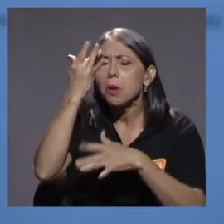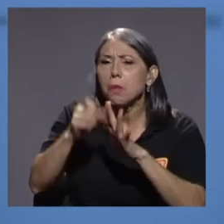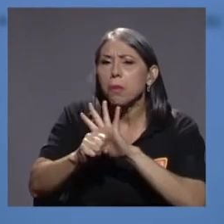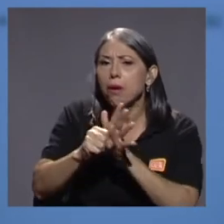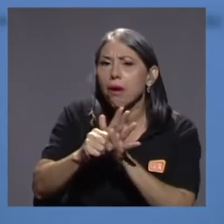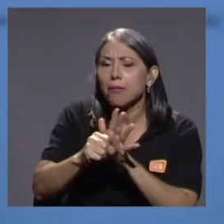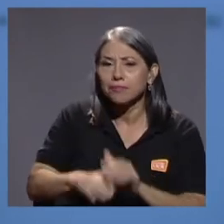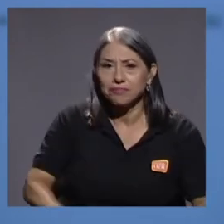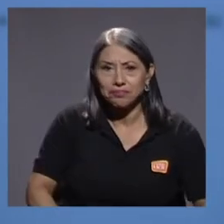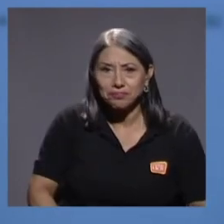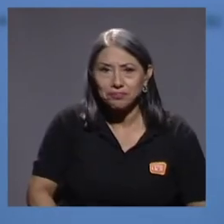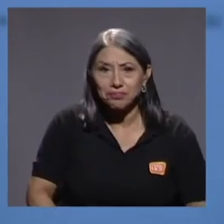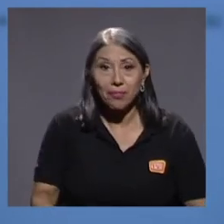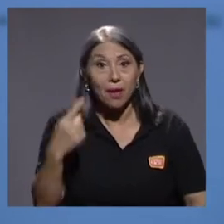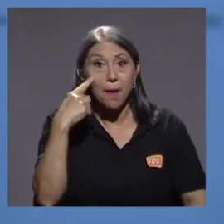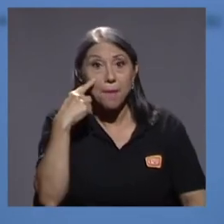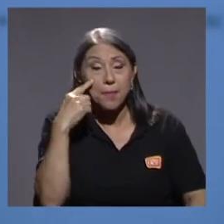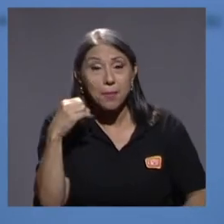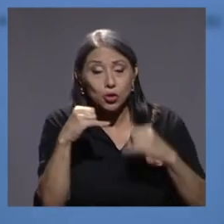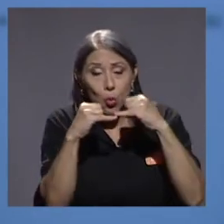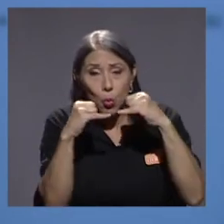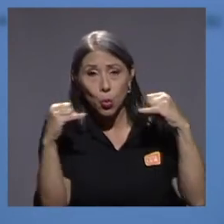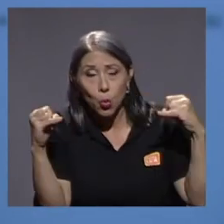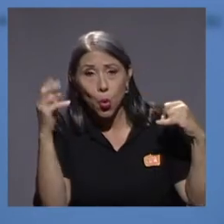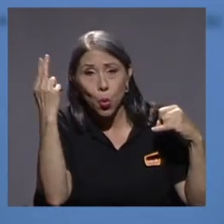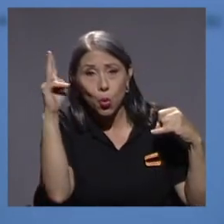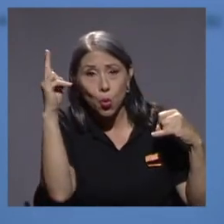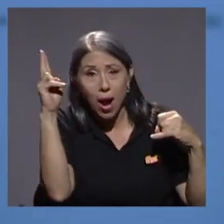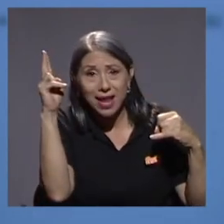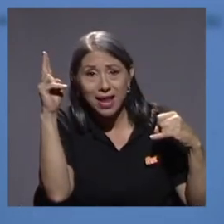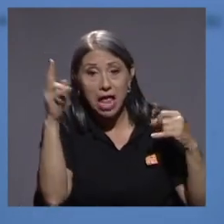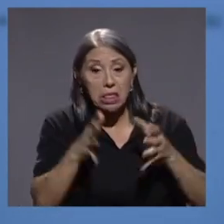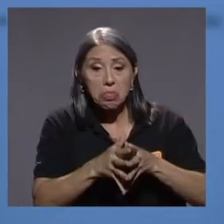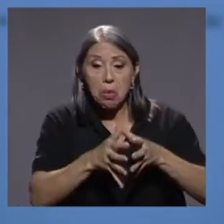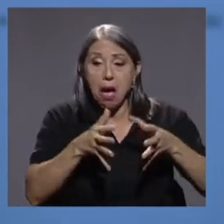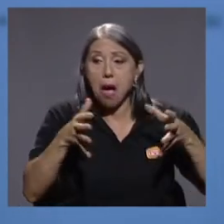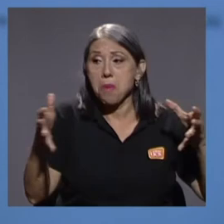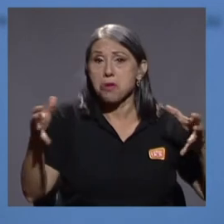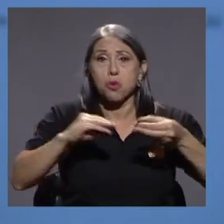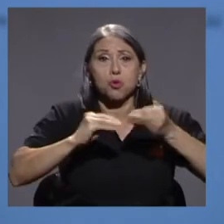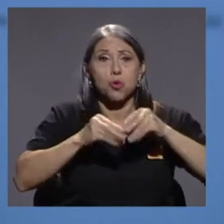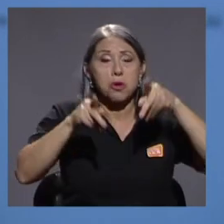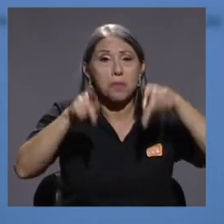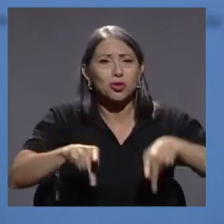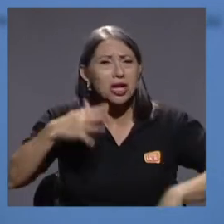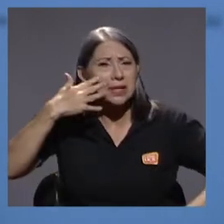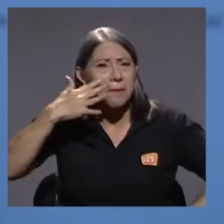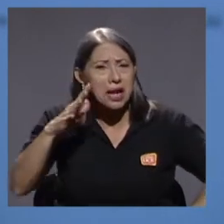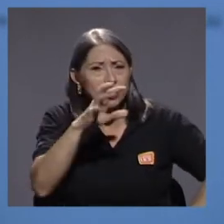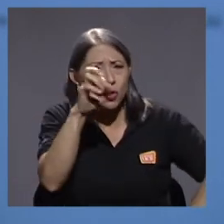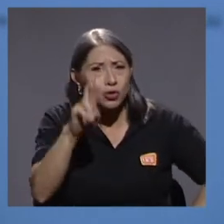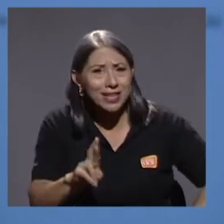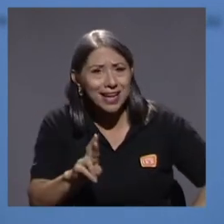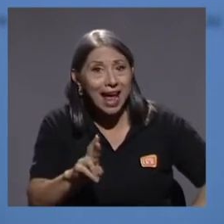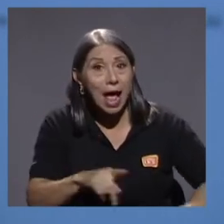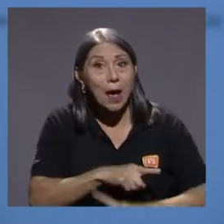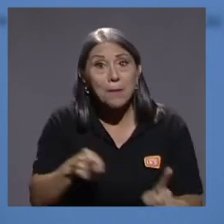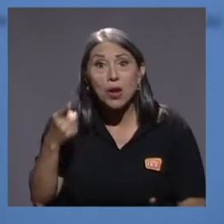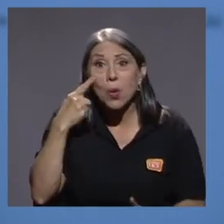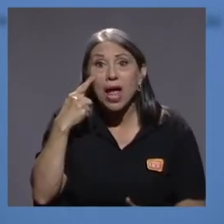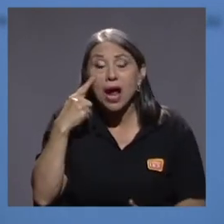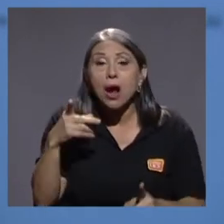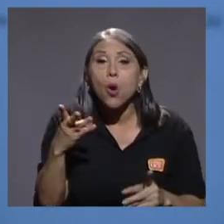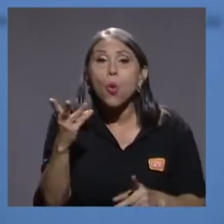La línea de Uruguay, Uruguay es un país que en extensión y en población se parece mucho a Costa Rica, pero vean que en contagios es muy